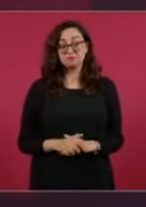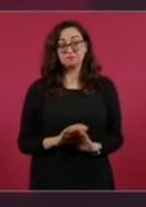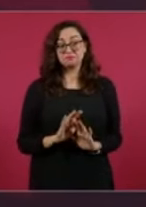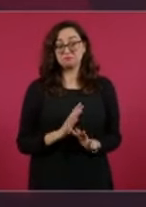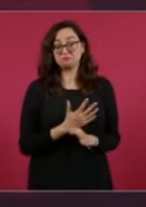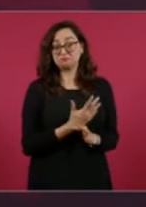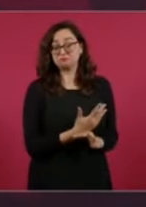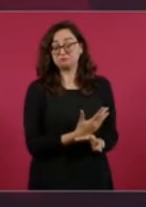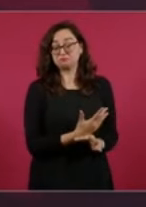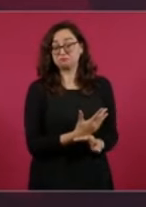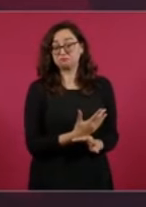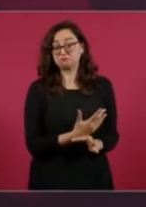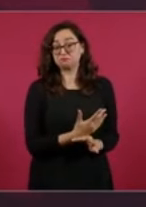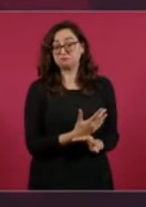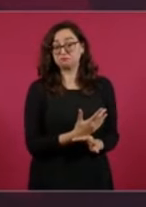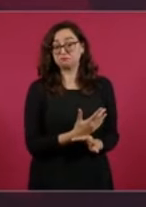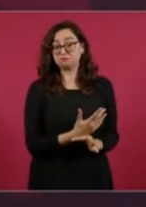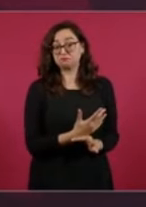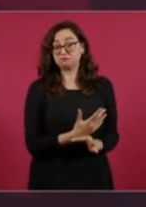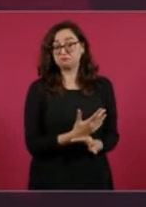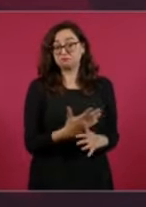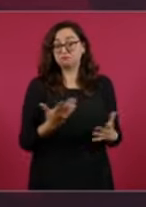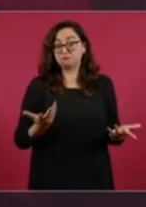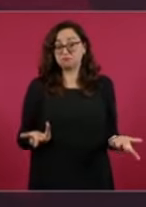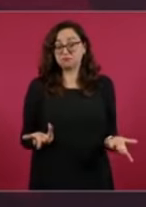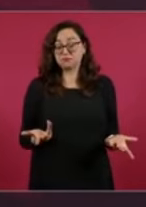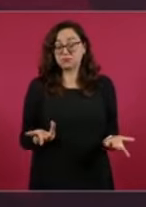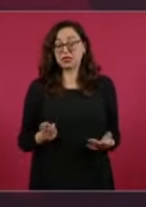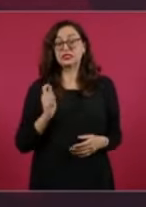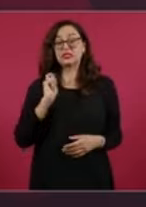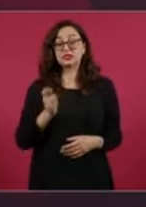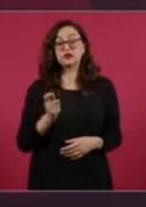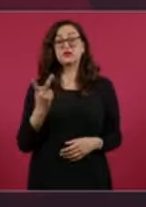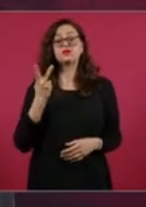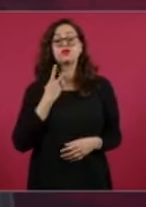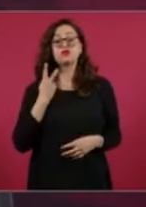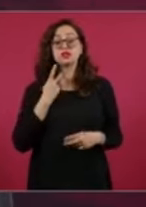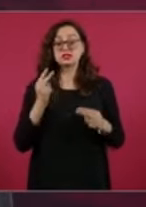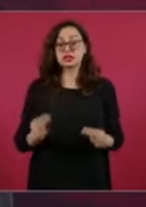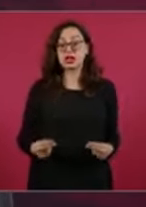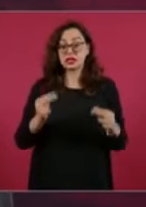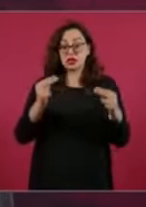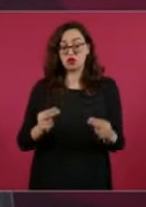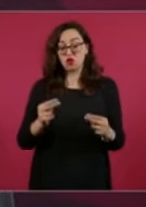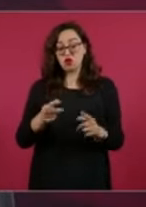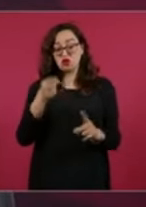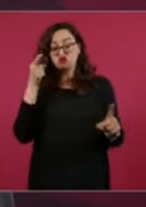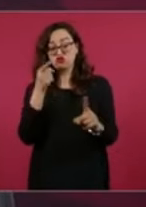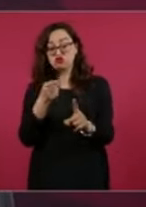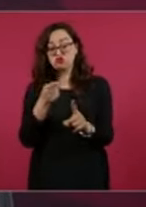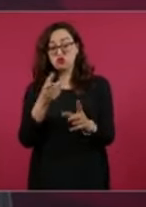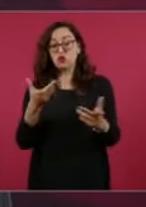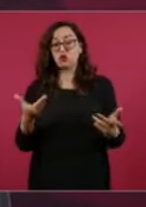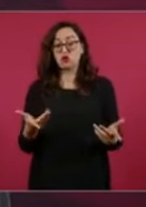Ustedes que no aceptan ya la política que impusieron